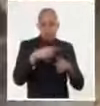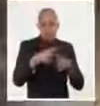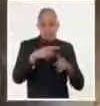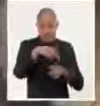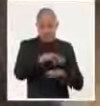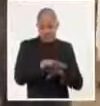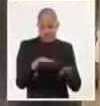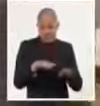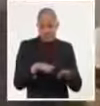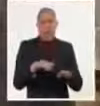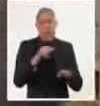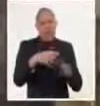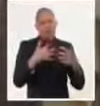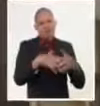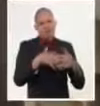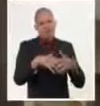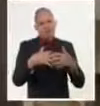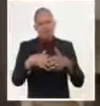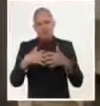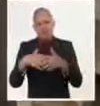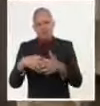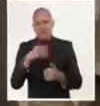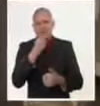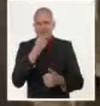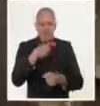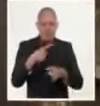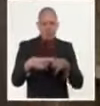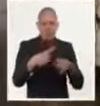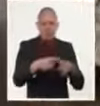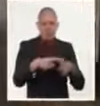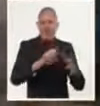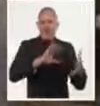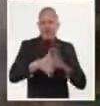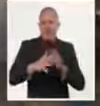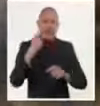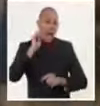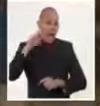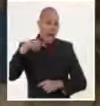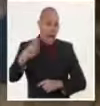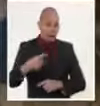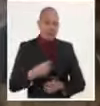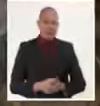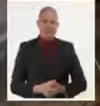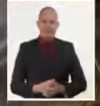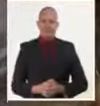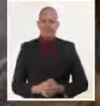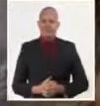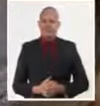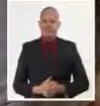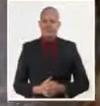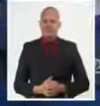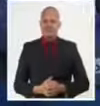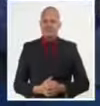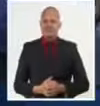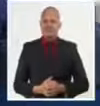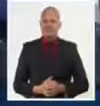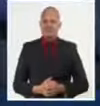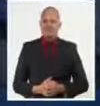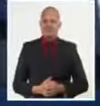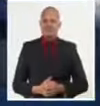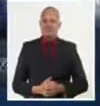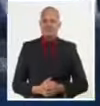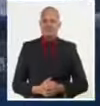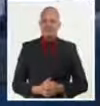industriales para diversificar las producciones el próximo año. Marisol Ramírez, Sistema Informativo de la